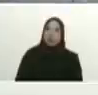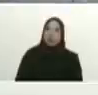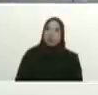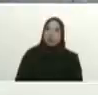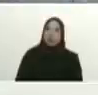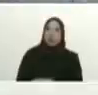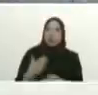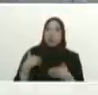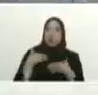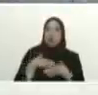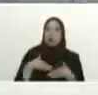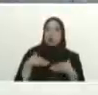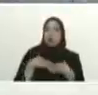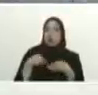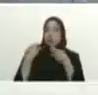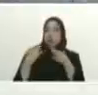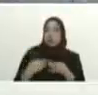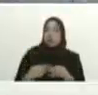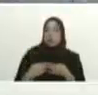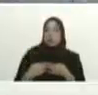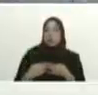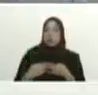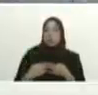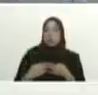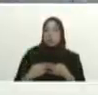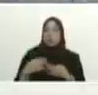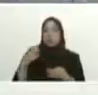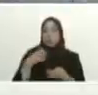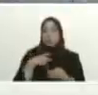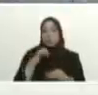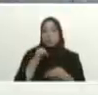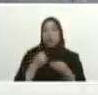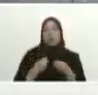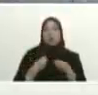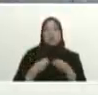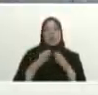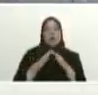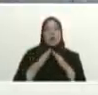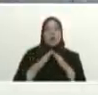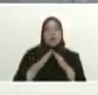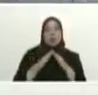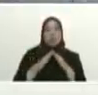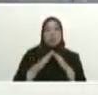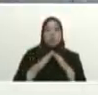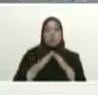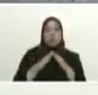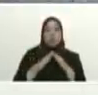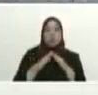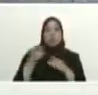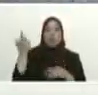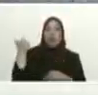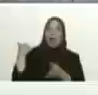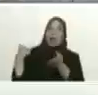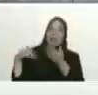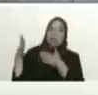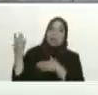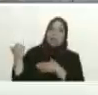convivir ni aceptar que haya vivienda como había en el pasado